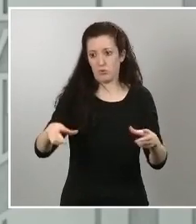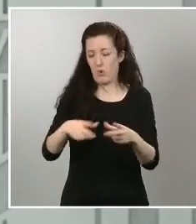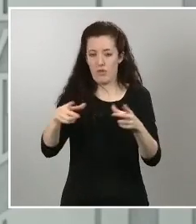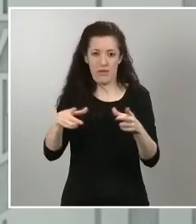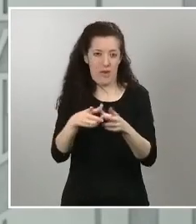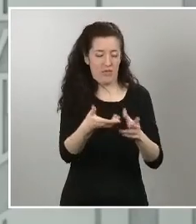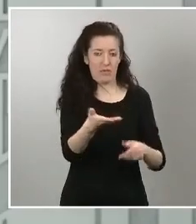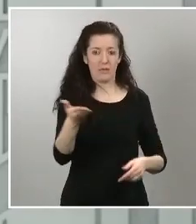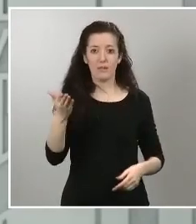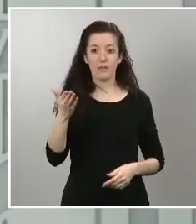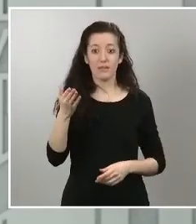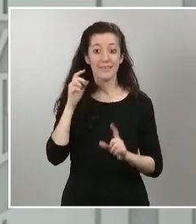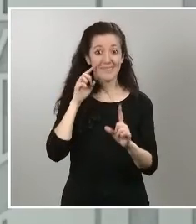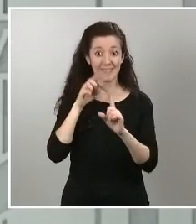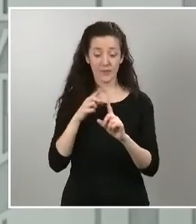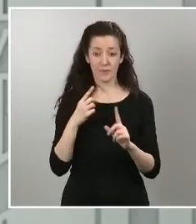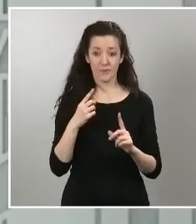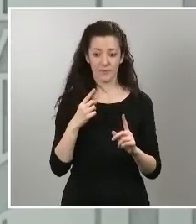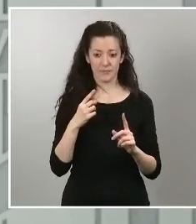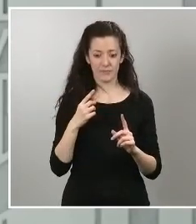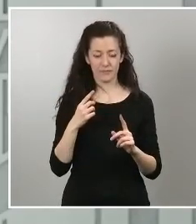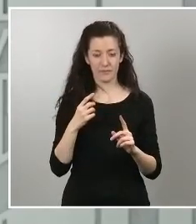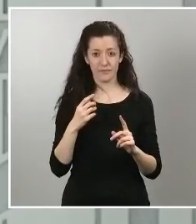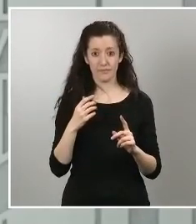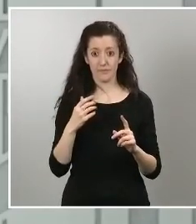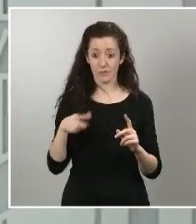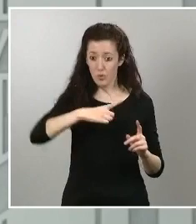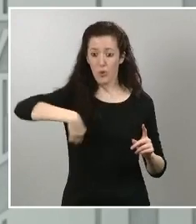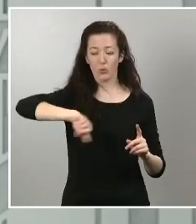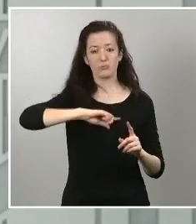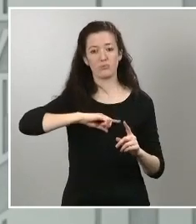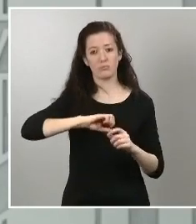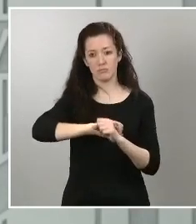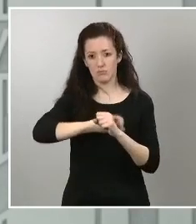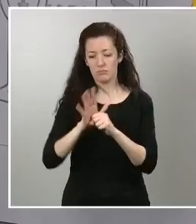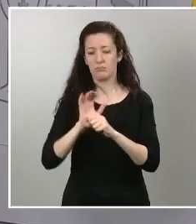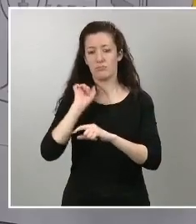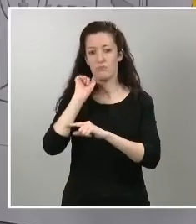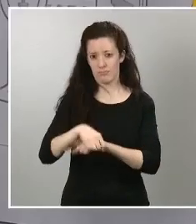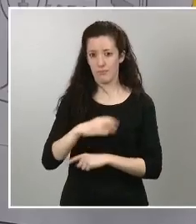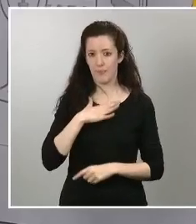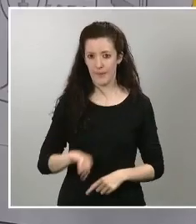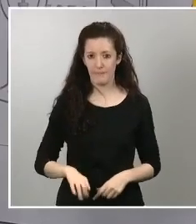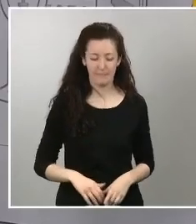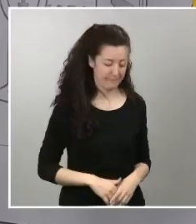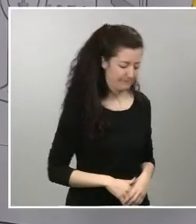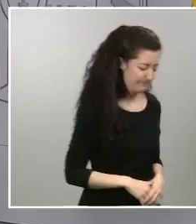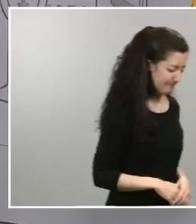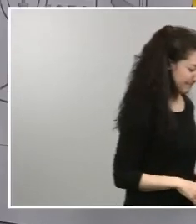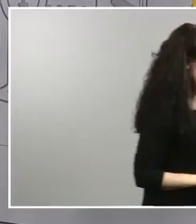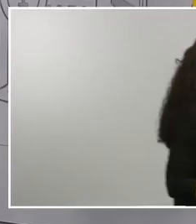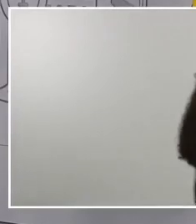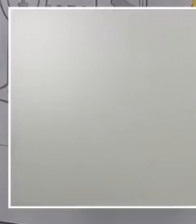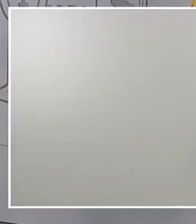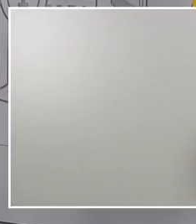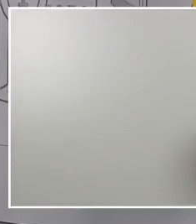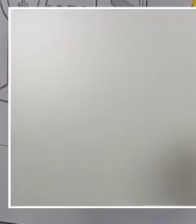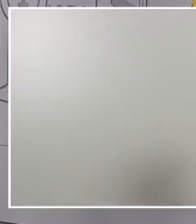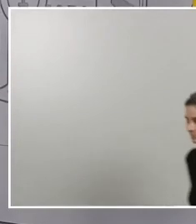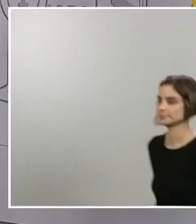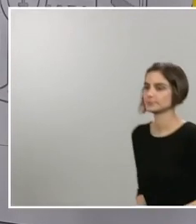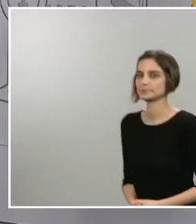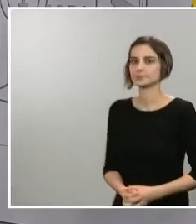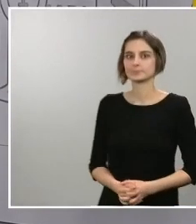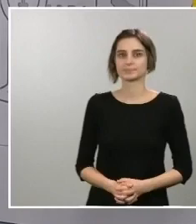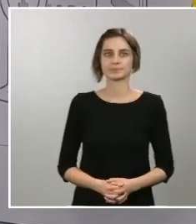seamos capaces seguro que sí de ganar esta batalla a este virus varios medios insisten sobre el primer planteamiento Radio